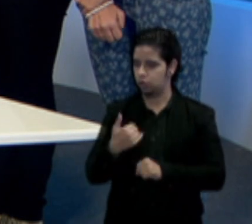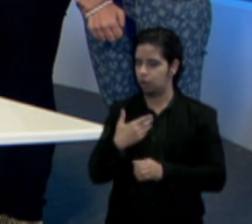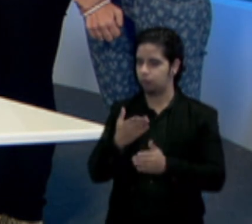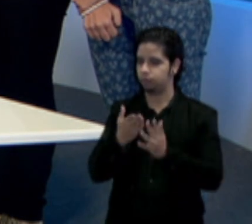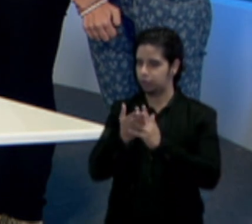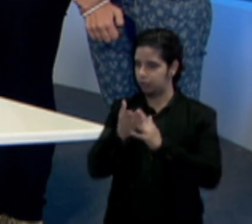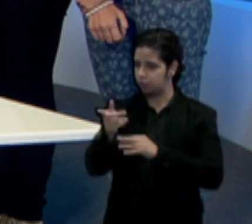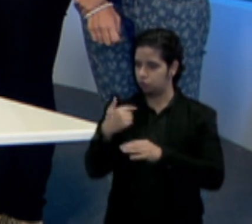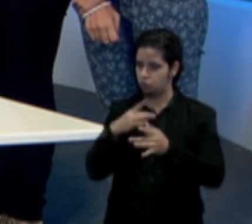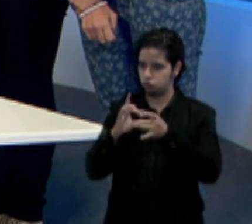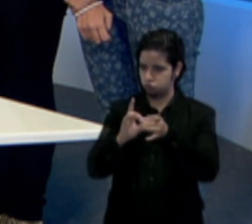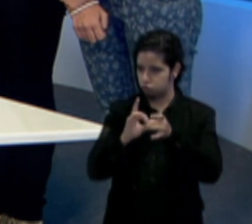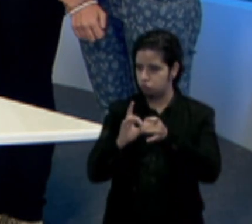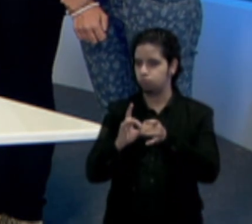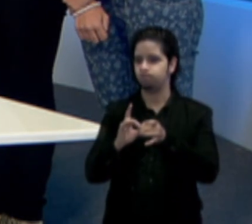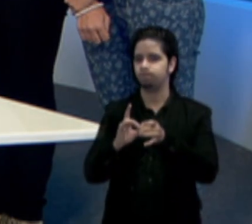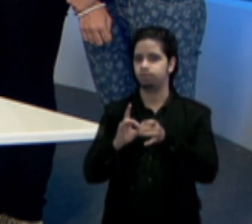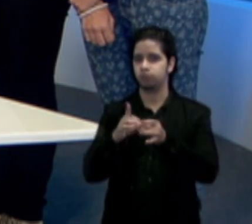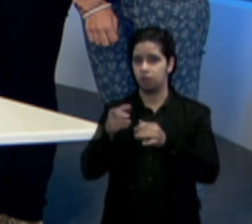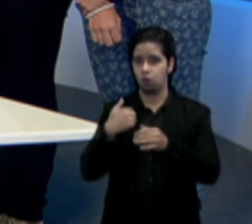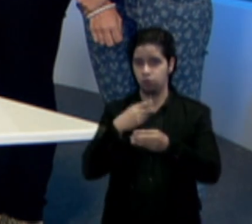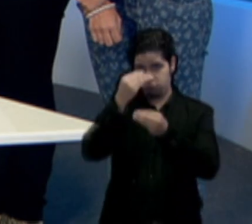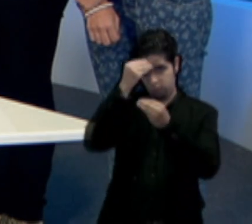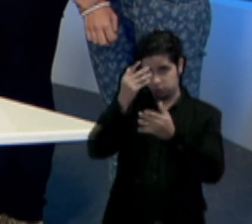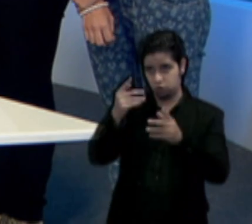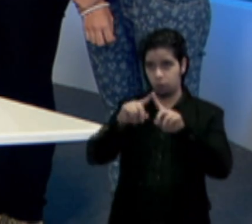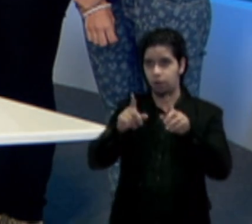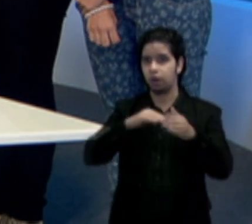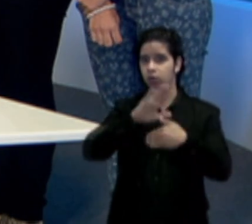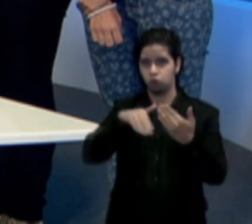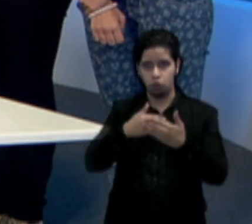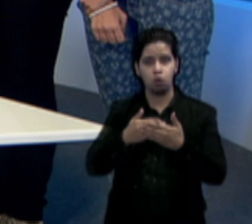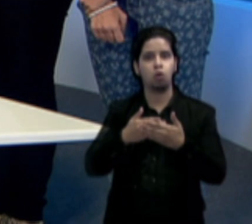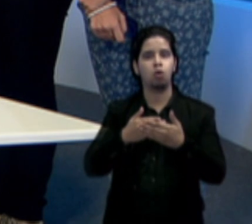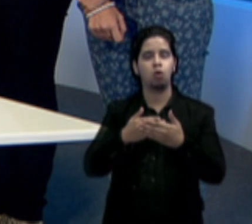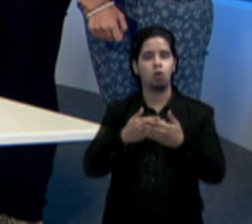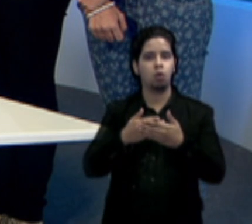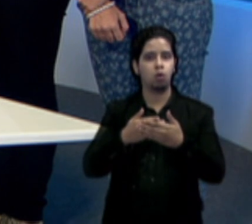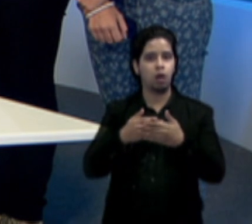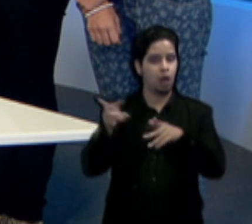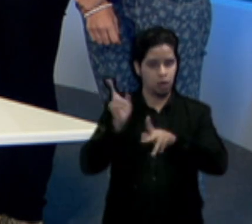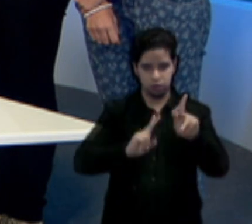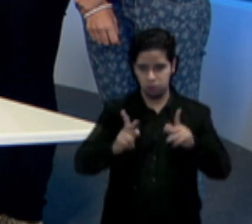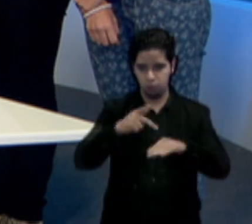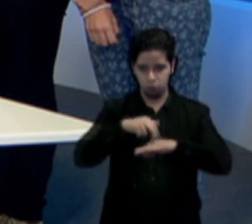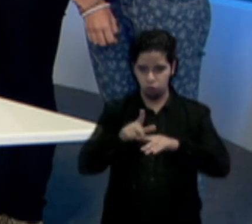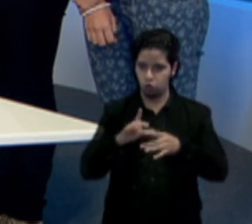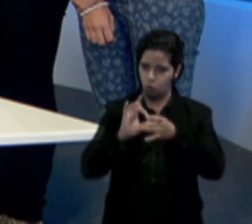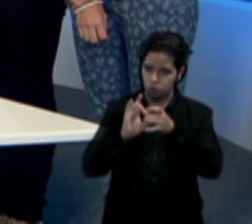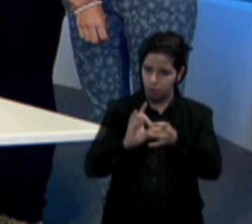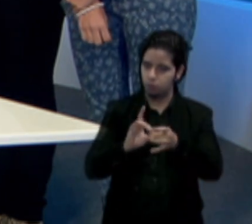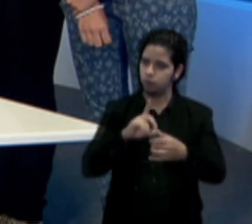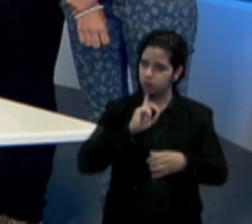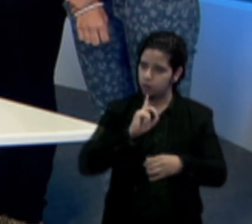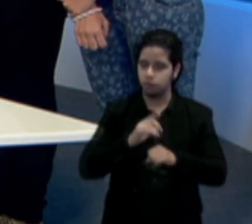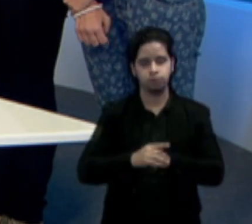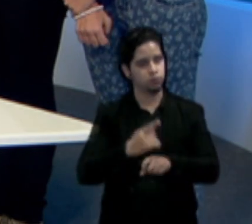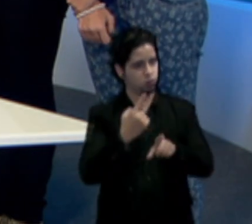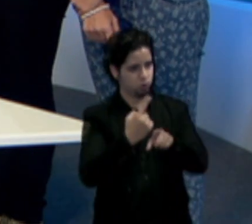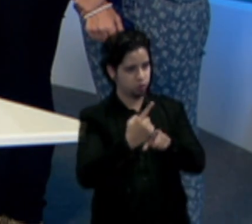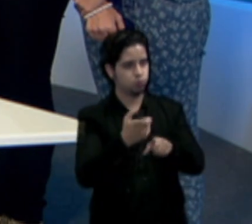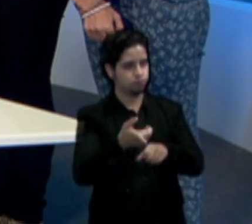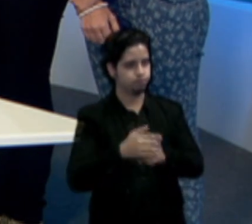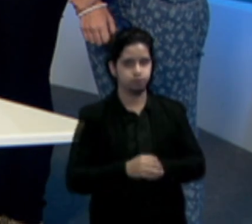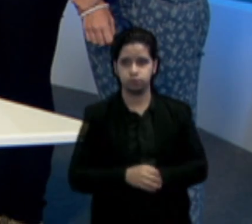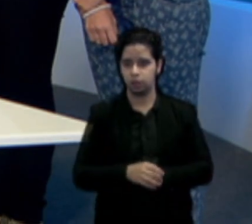ese esfuerzo en común, es como un mensaje para que el pueblo de Puerto Rico lo imite, ¿no? Que nos unamos con el mismo propósito, Eso es correcto, sí. ¿Sí?